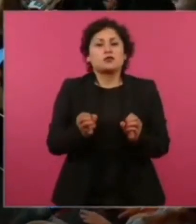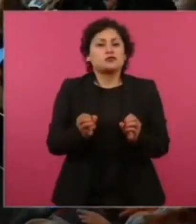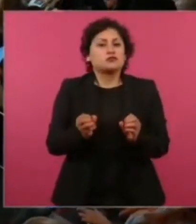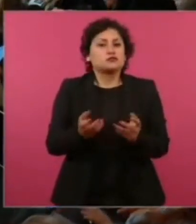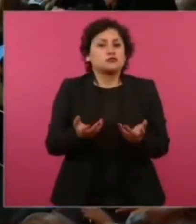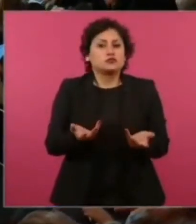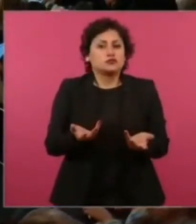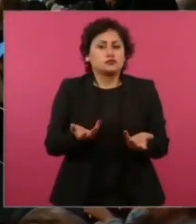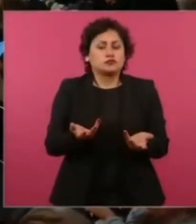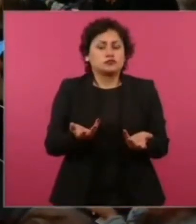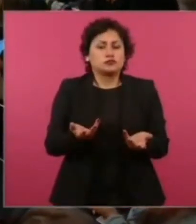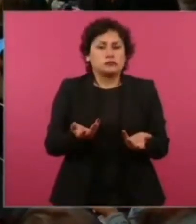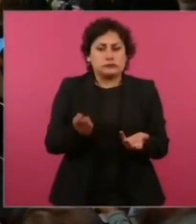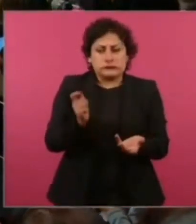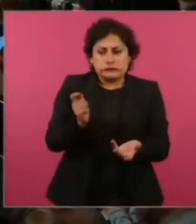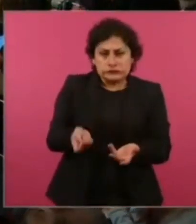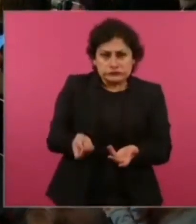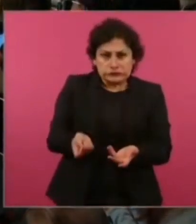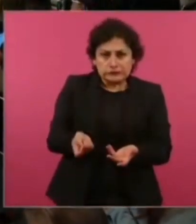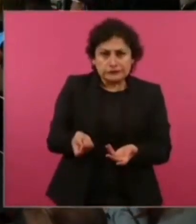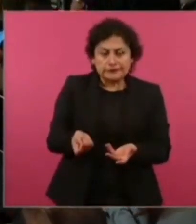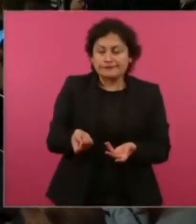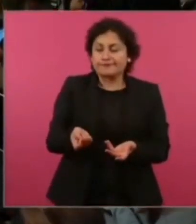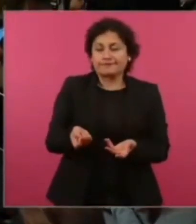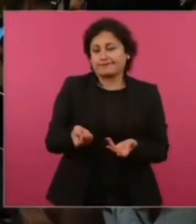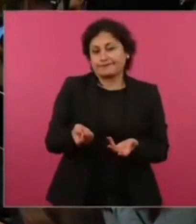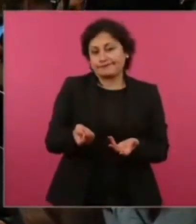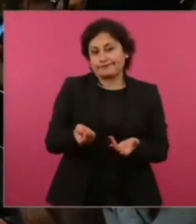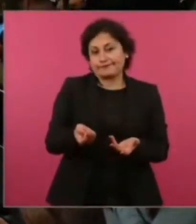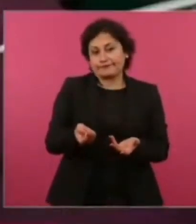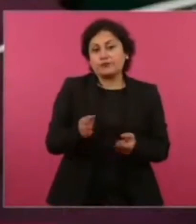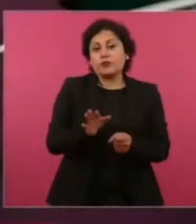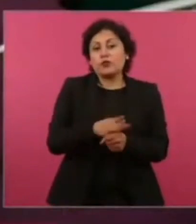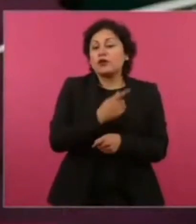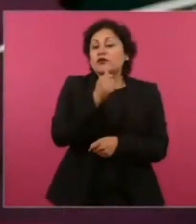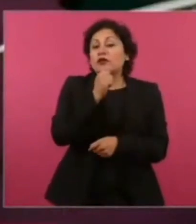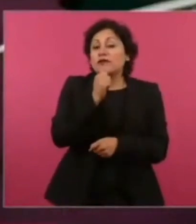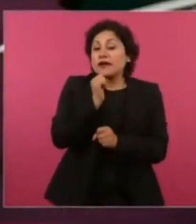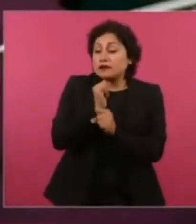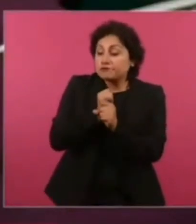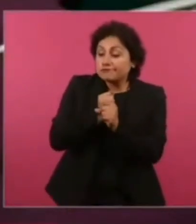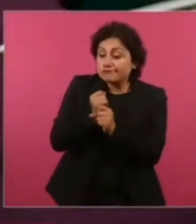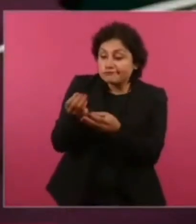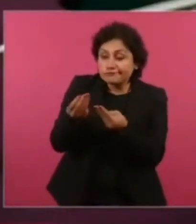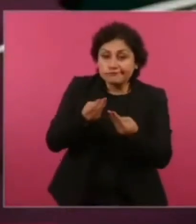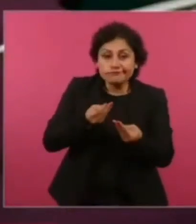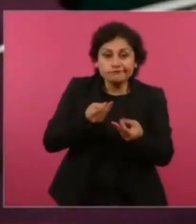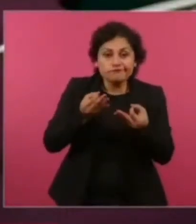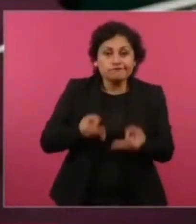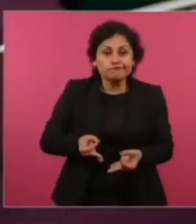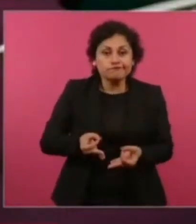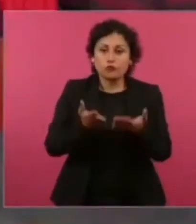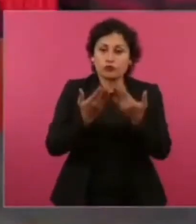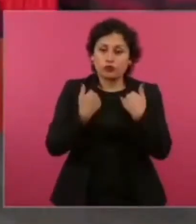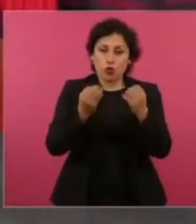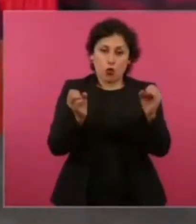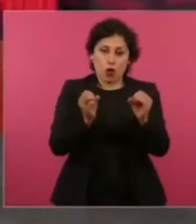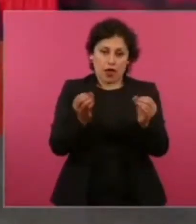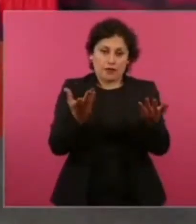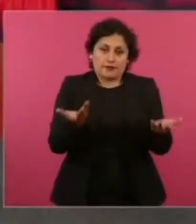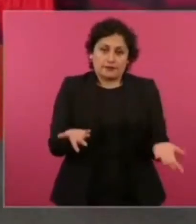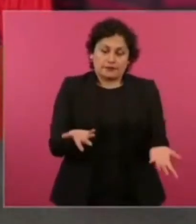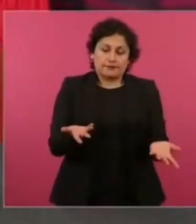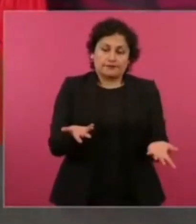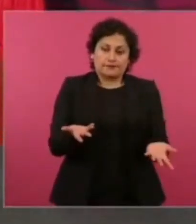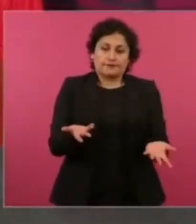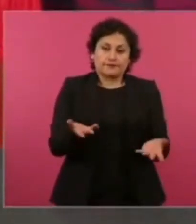no hay elementos, son, si acaso,